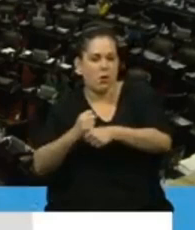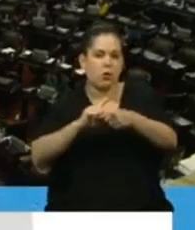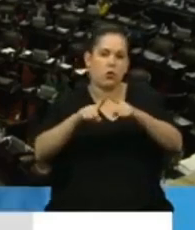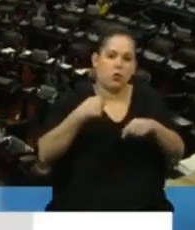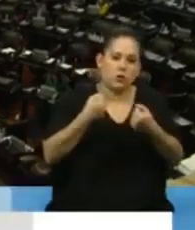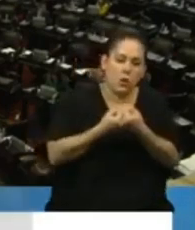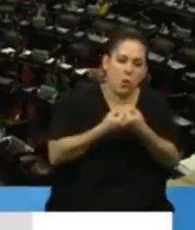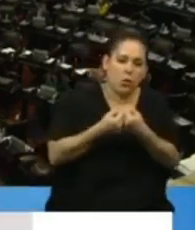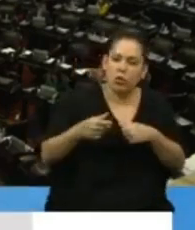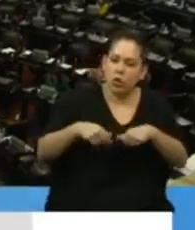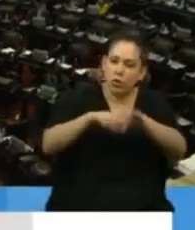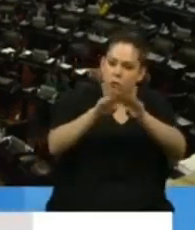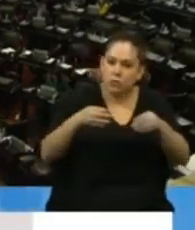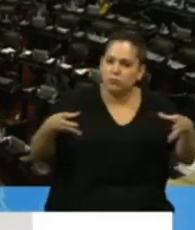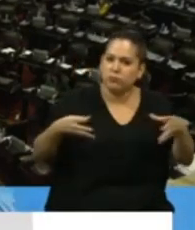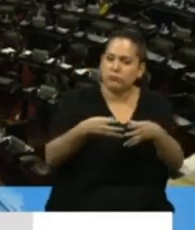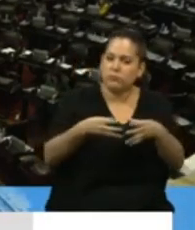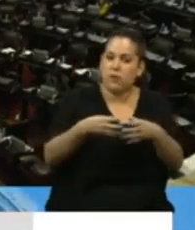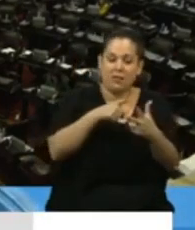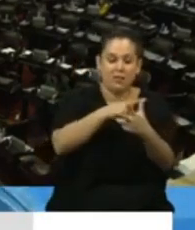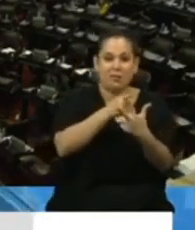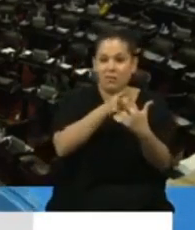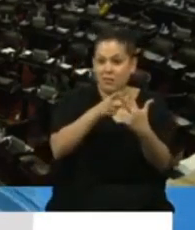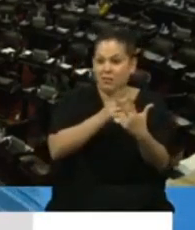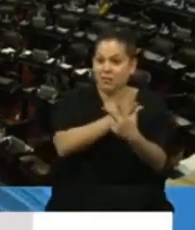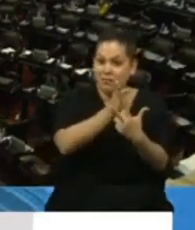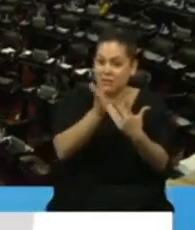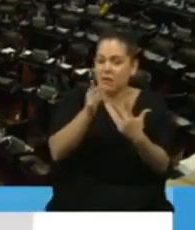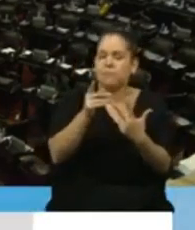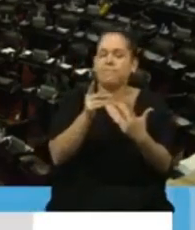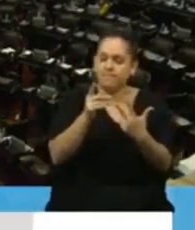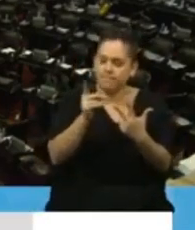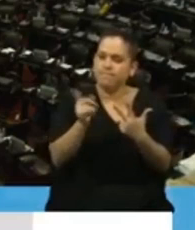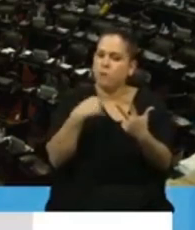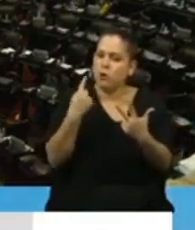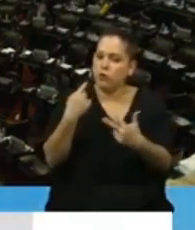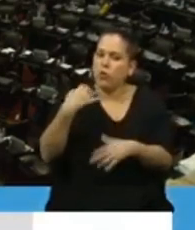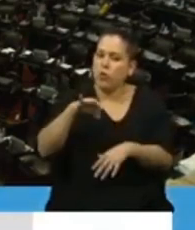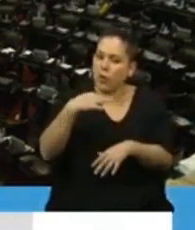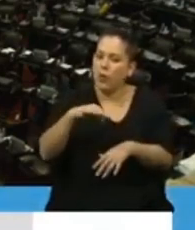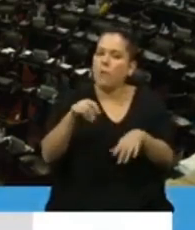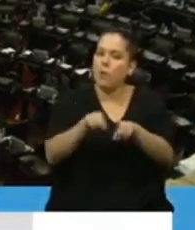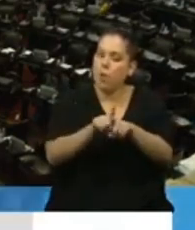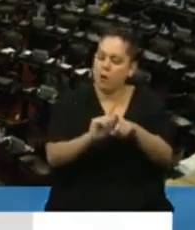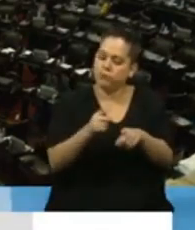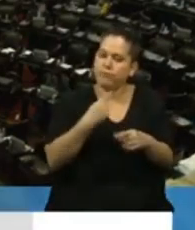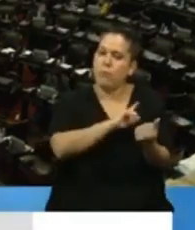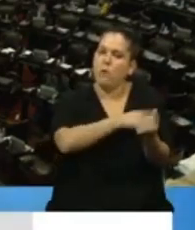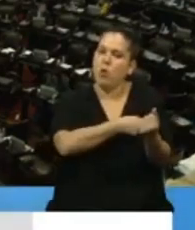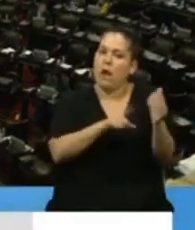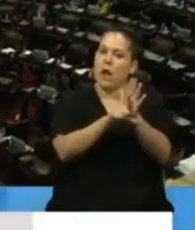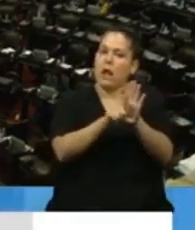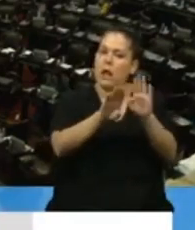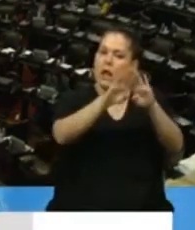colectivo. En esos mismos ejes es que nosotros debemos ahondar desde el legislativo en